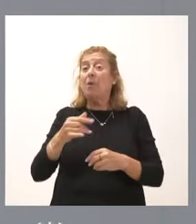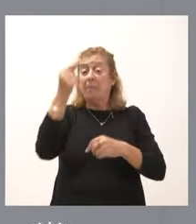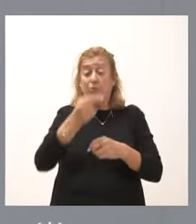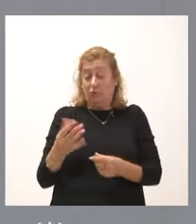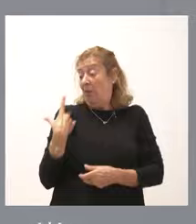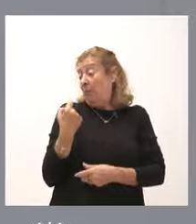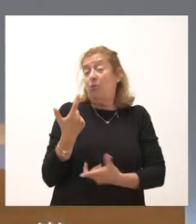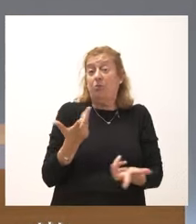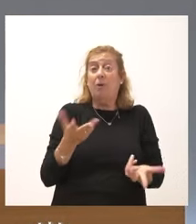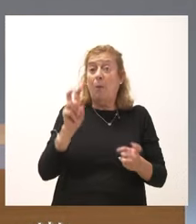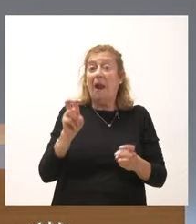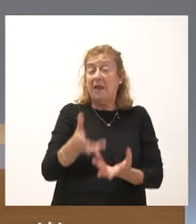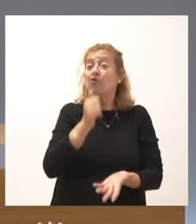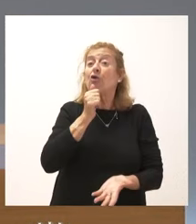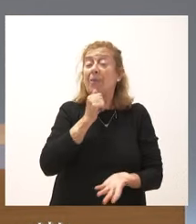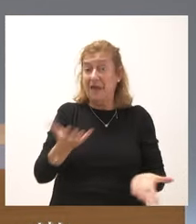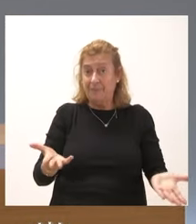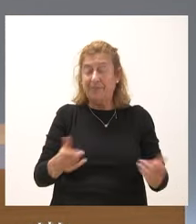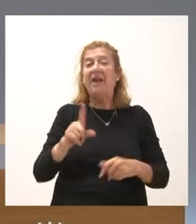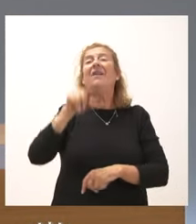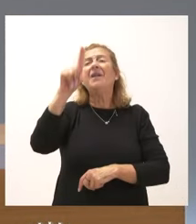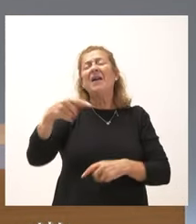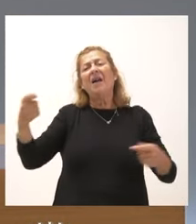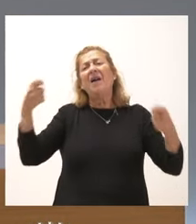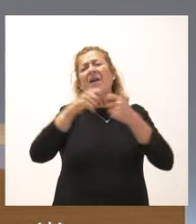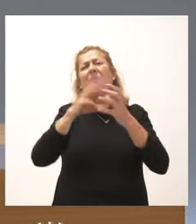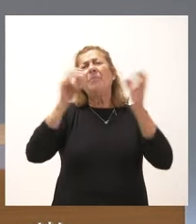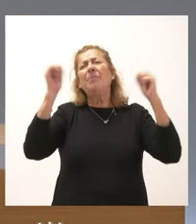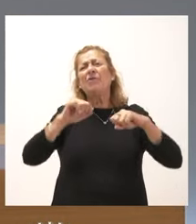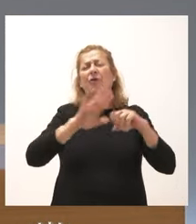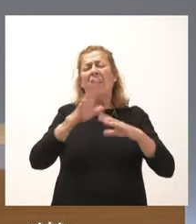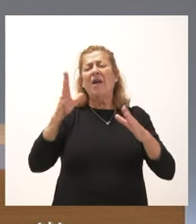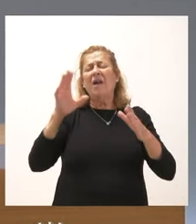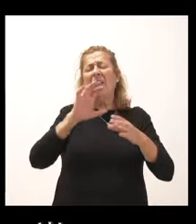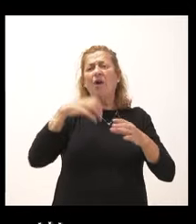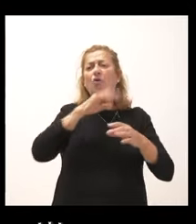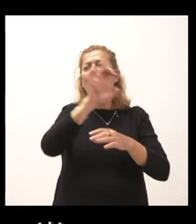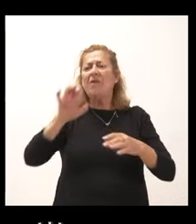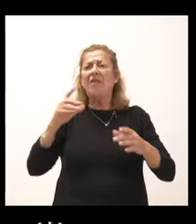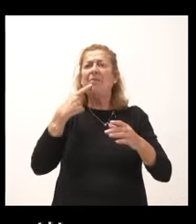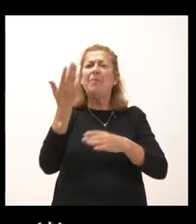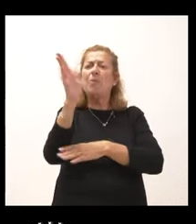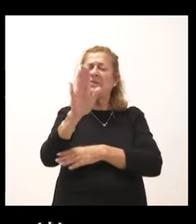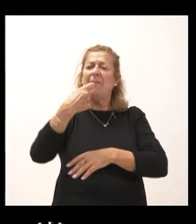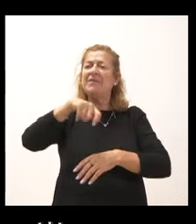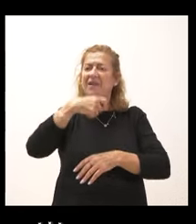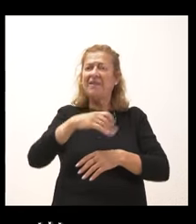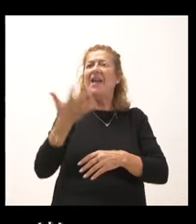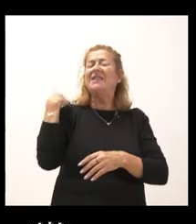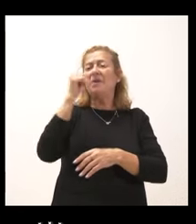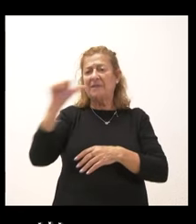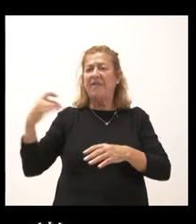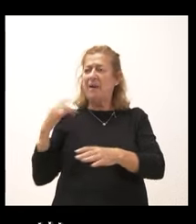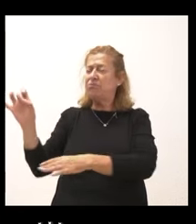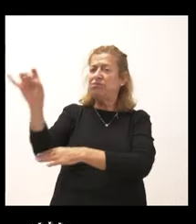como les digo. Sí, sobre los pactos de comunidad propuestos por el presidente, la semana pasada ya se envió una carta a los grupos para